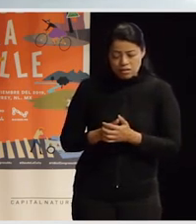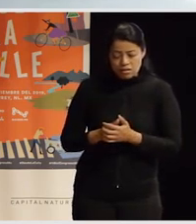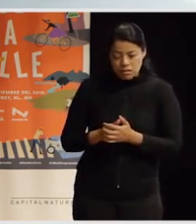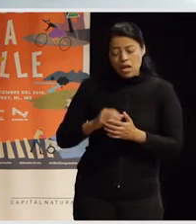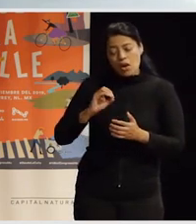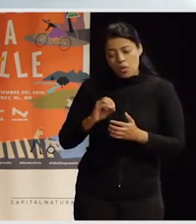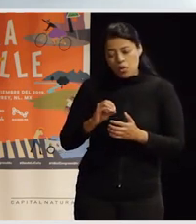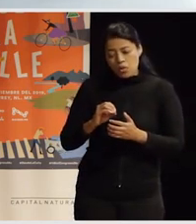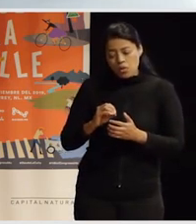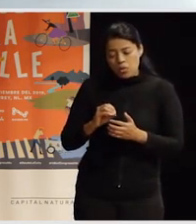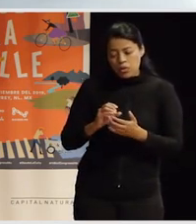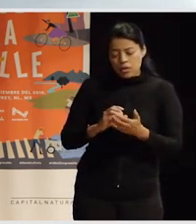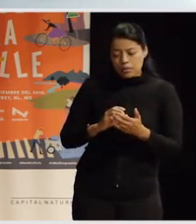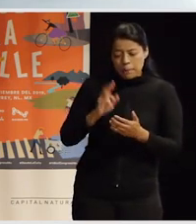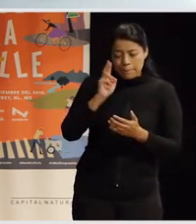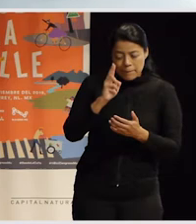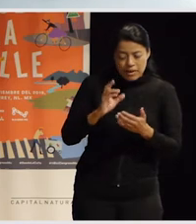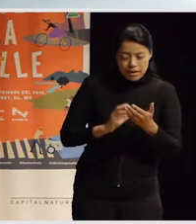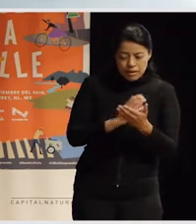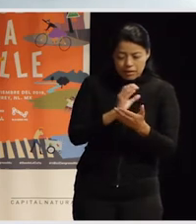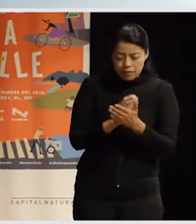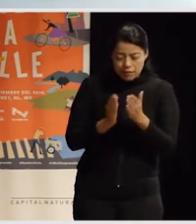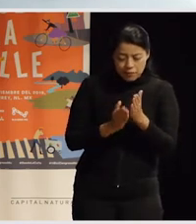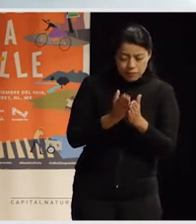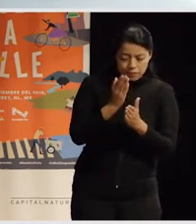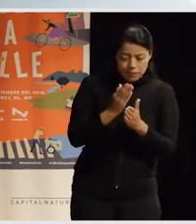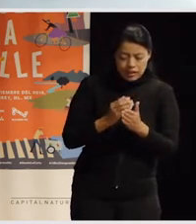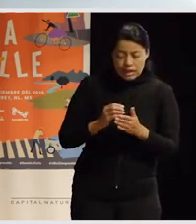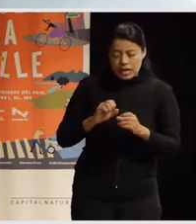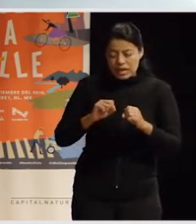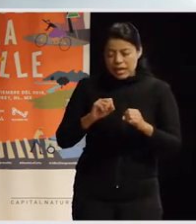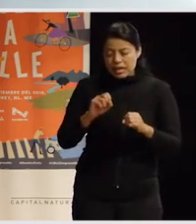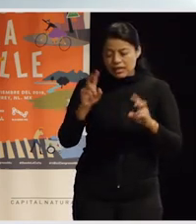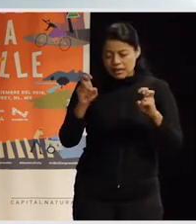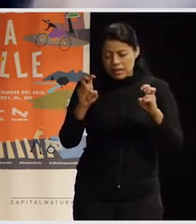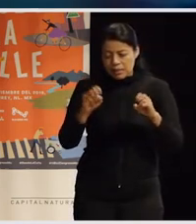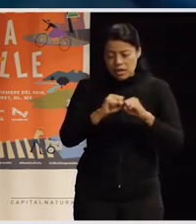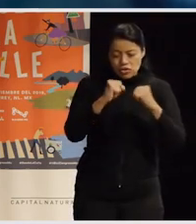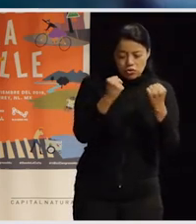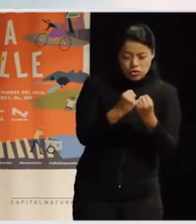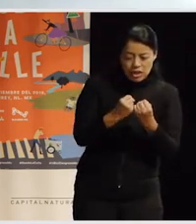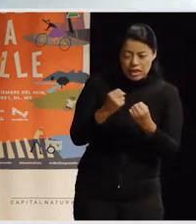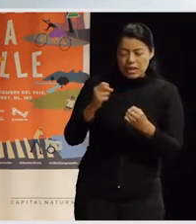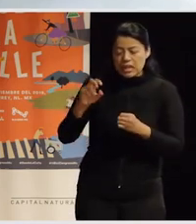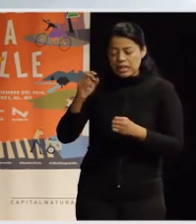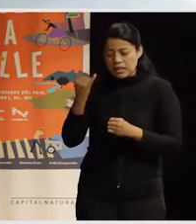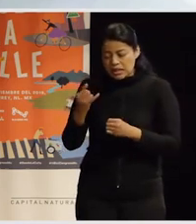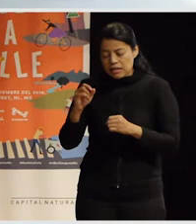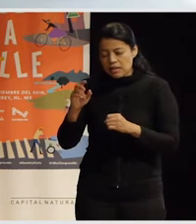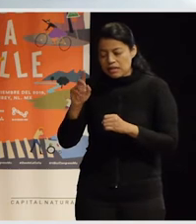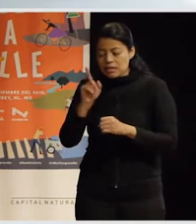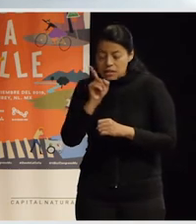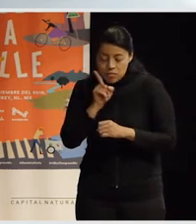o refundir el urbanismo en clave social y feminista y en clave de sostenibilidad, ¿no?